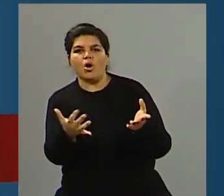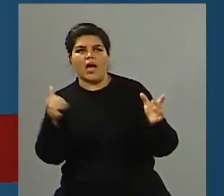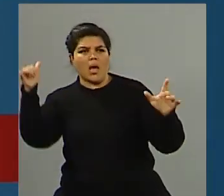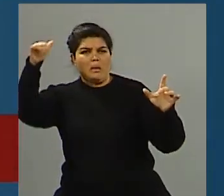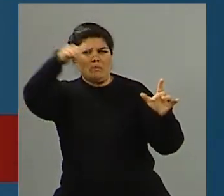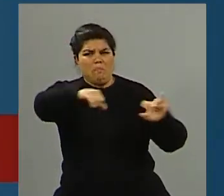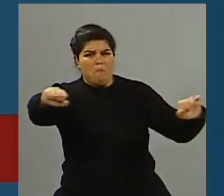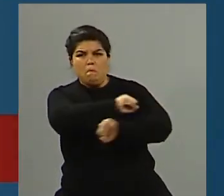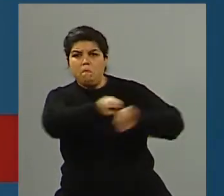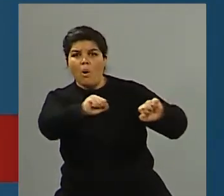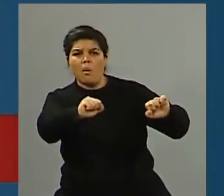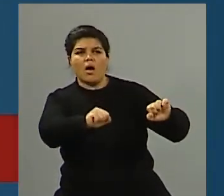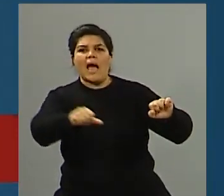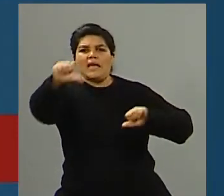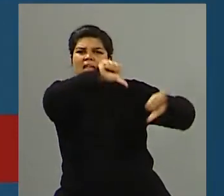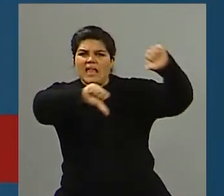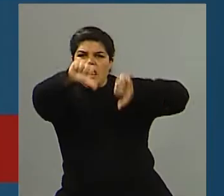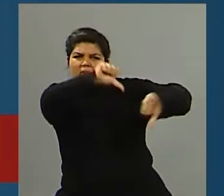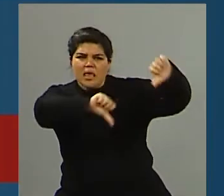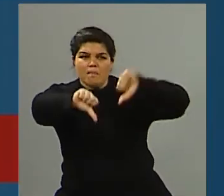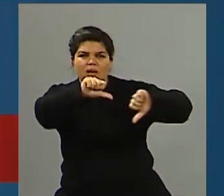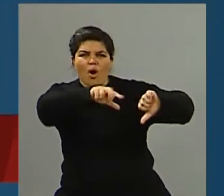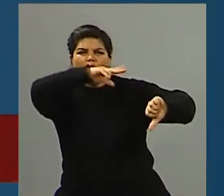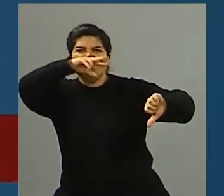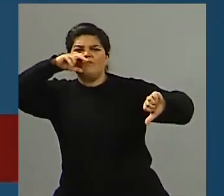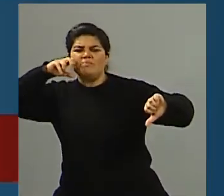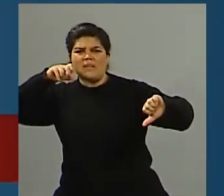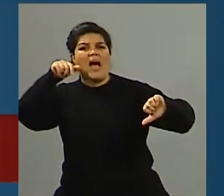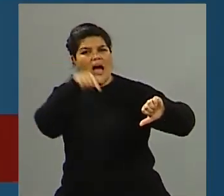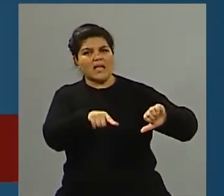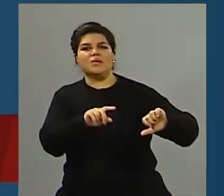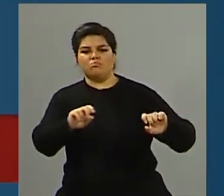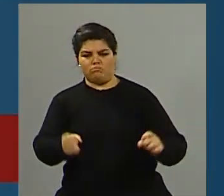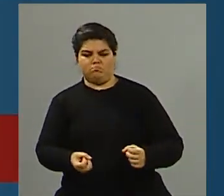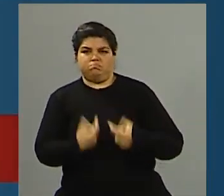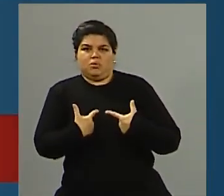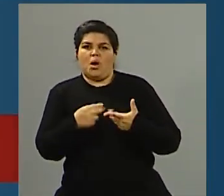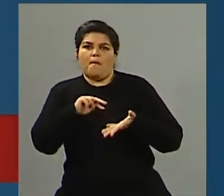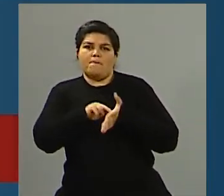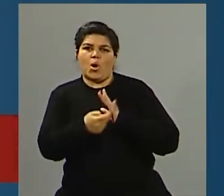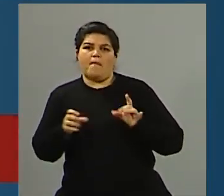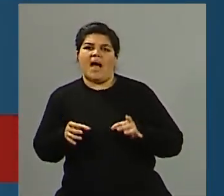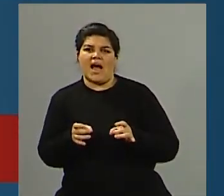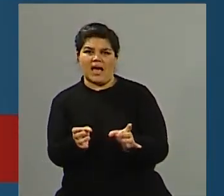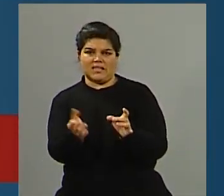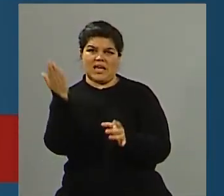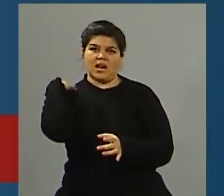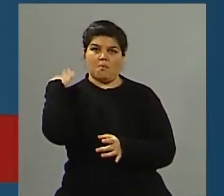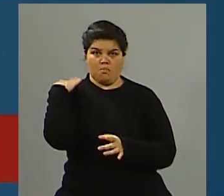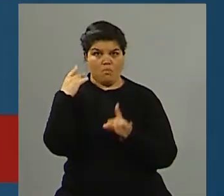trabajaron y quienes fueron colaboradores voluntarios, muchos, en la remoción de lo que fue